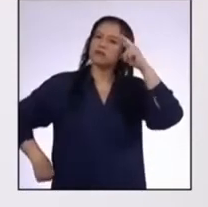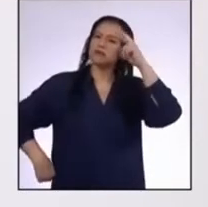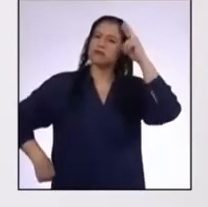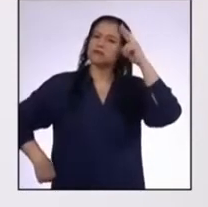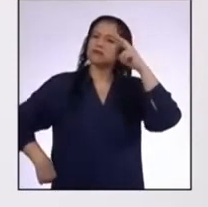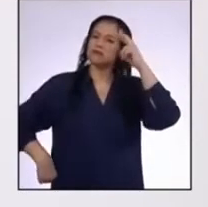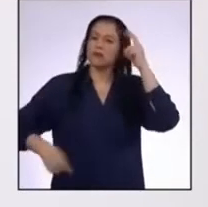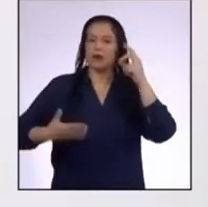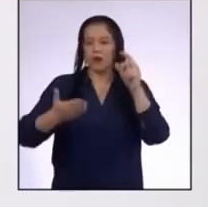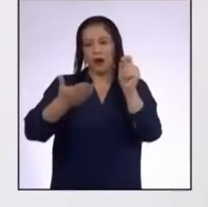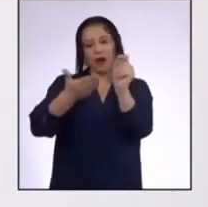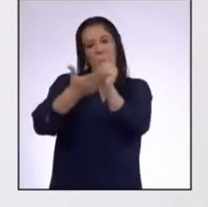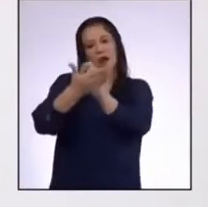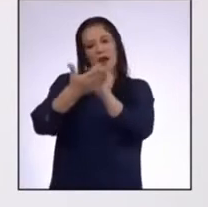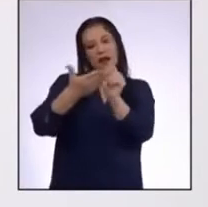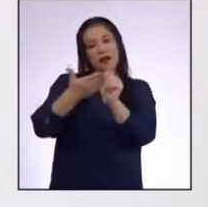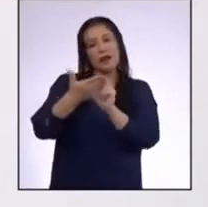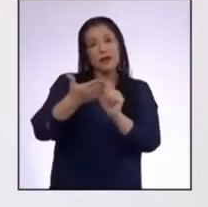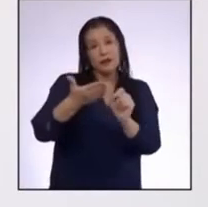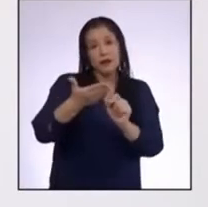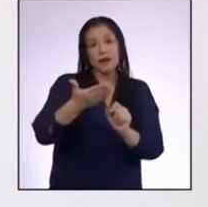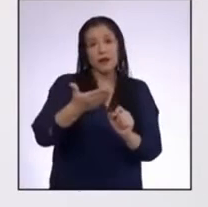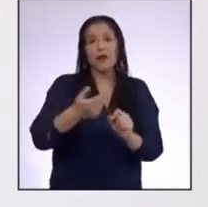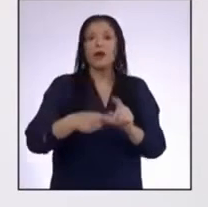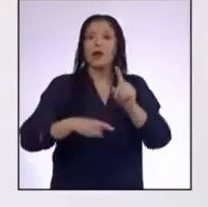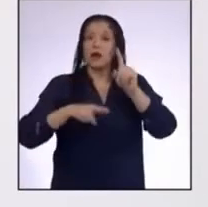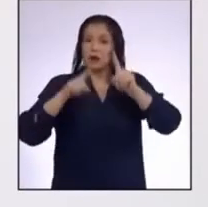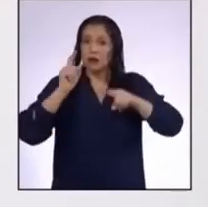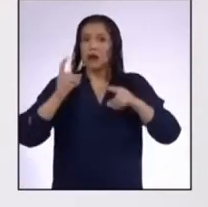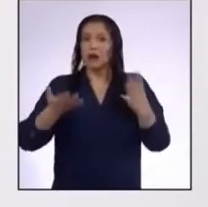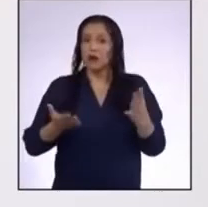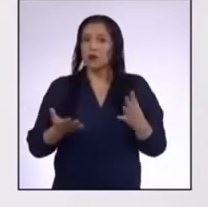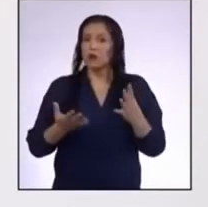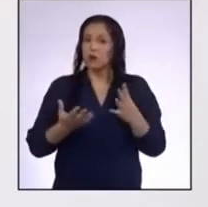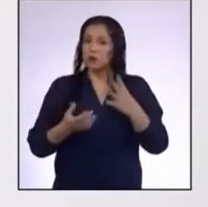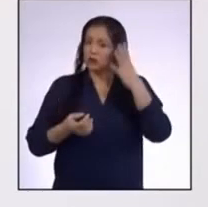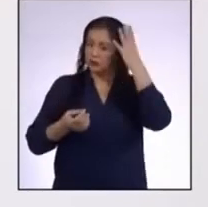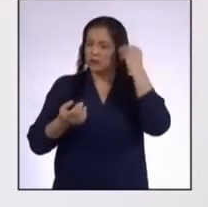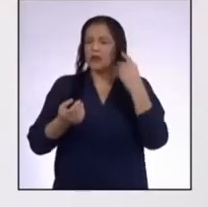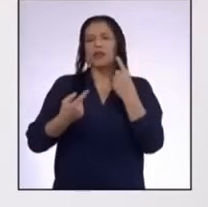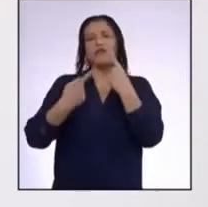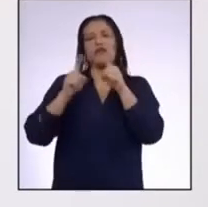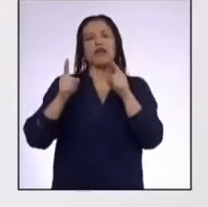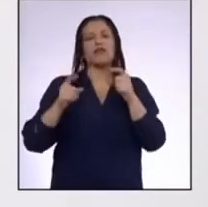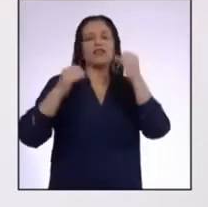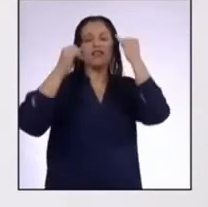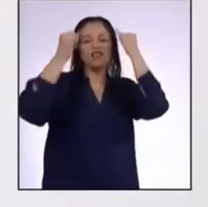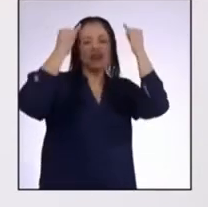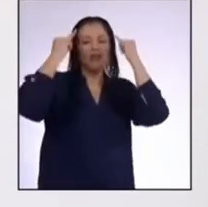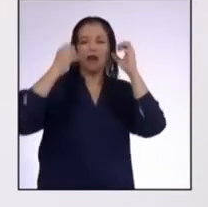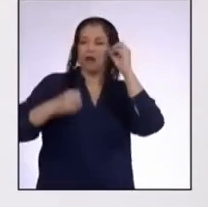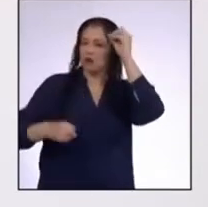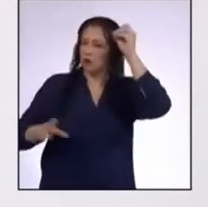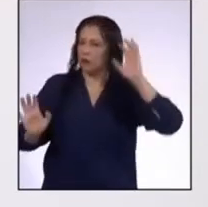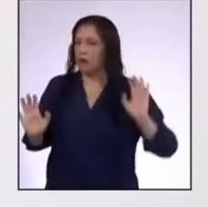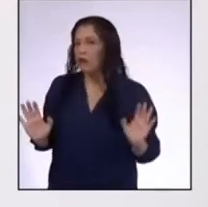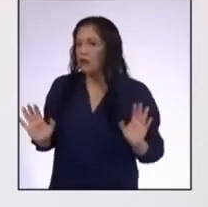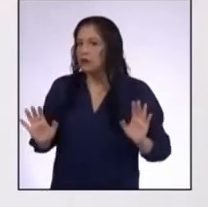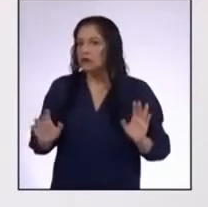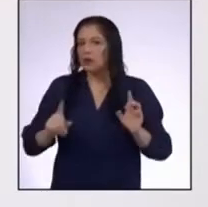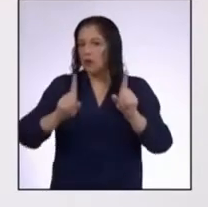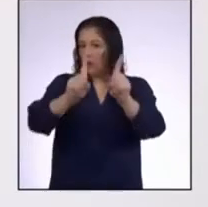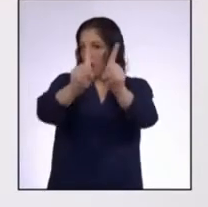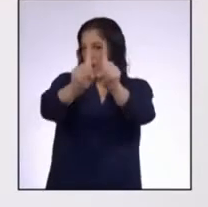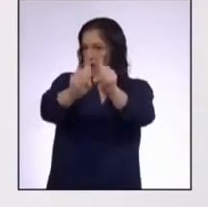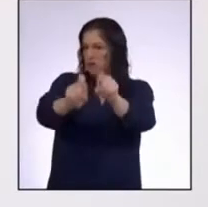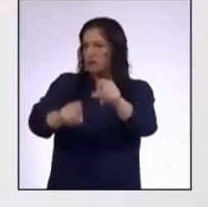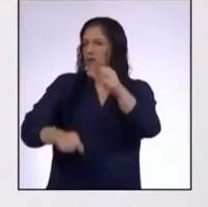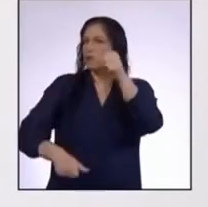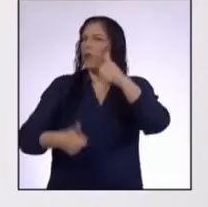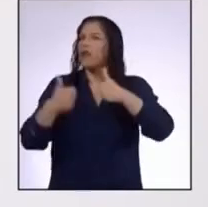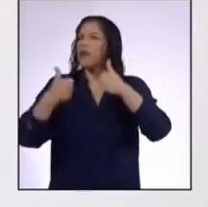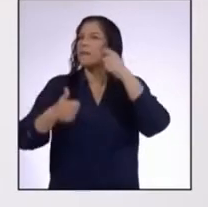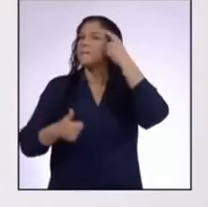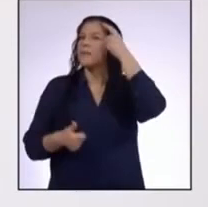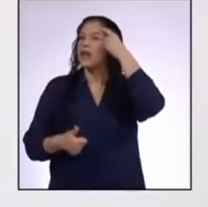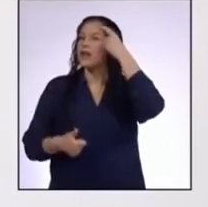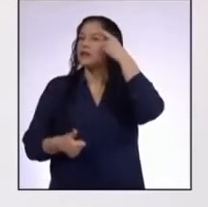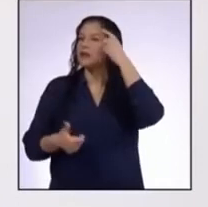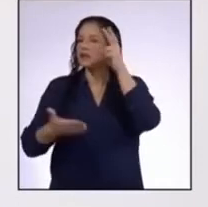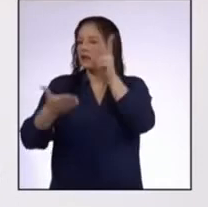partir de un texto leído y en algunos casos tuvieron posiciones distintas ¿Qué piensan ustedes en casa?